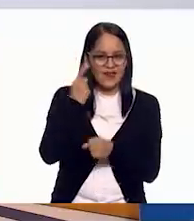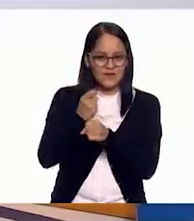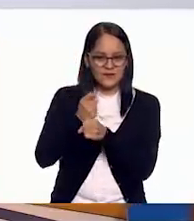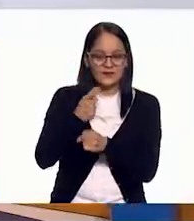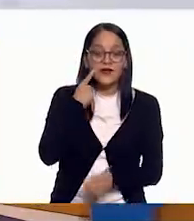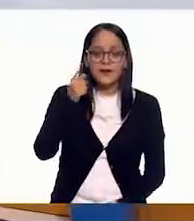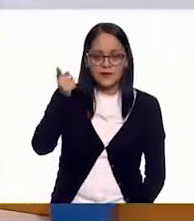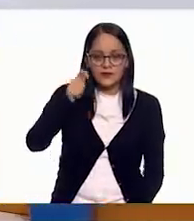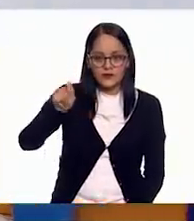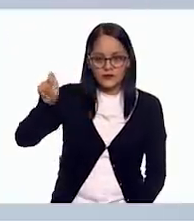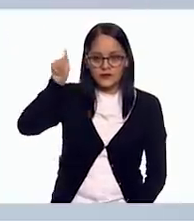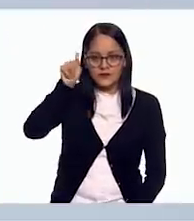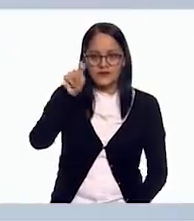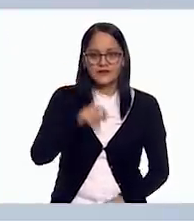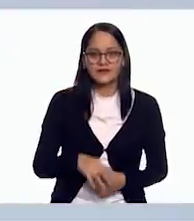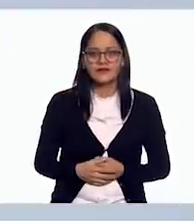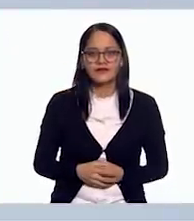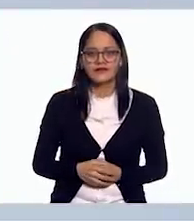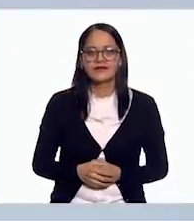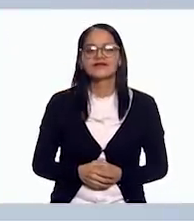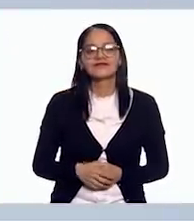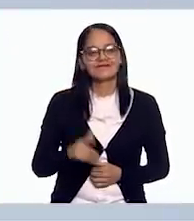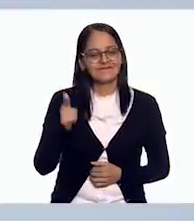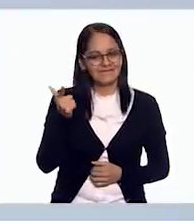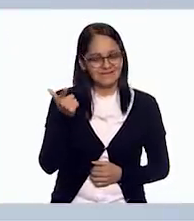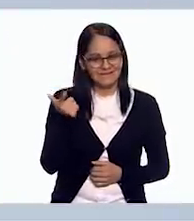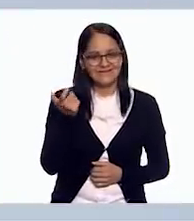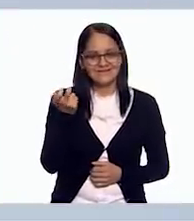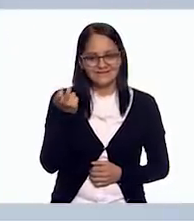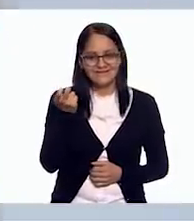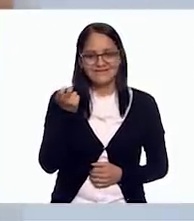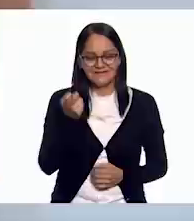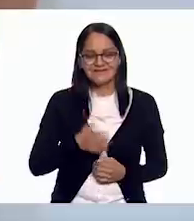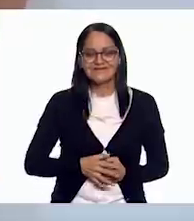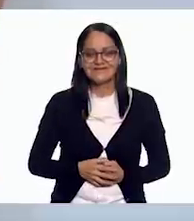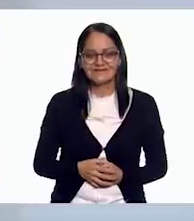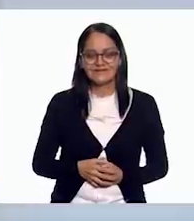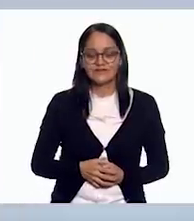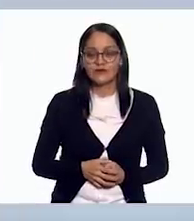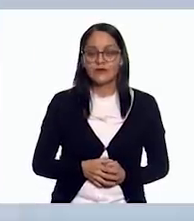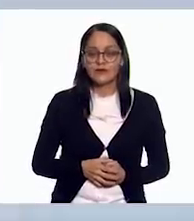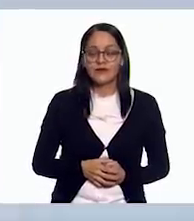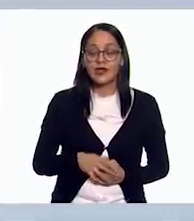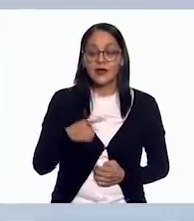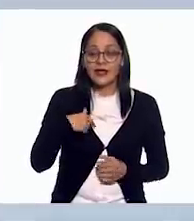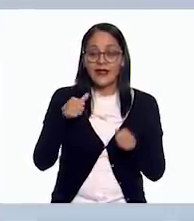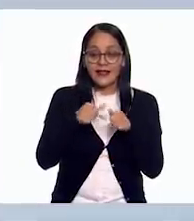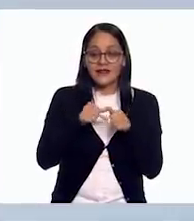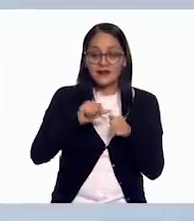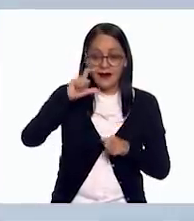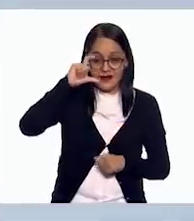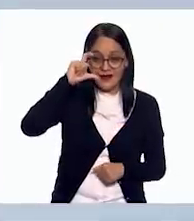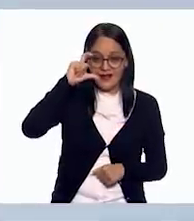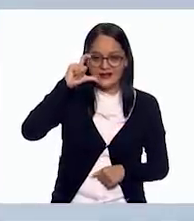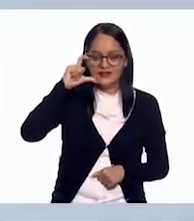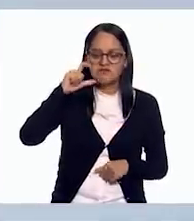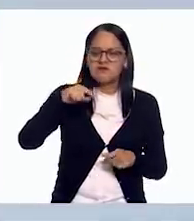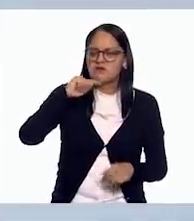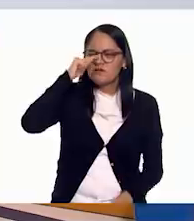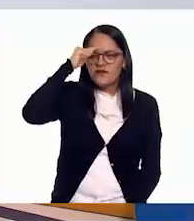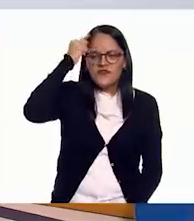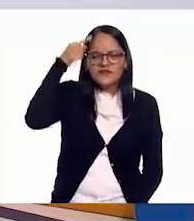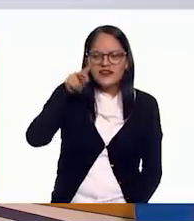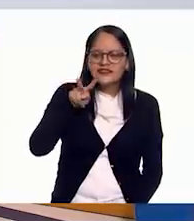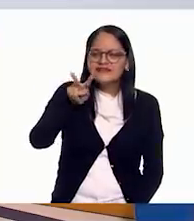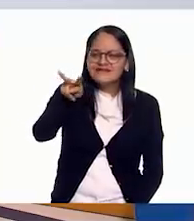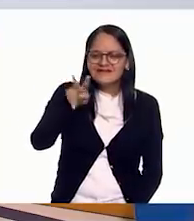vamos a encerrarla. La voy a encerrar inmediatamente. Es que como que las mayúsculas se me hacen un poco